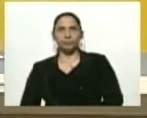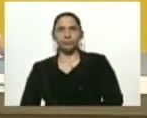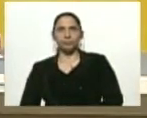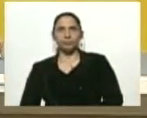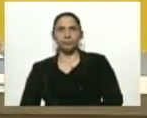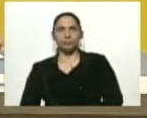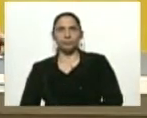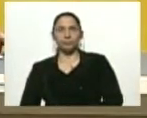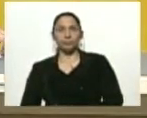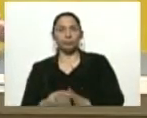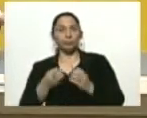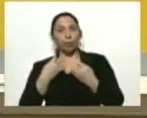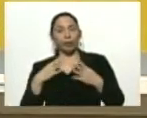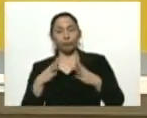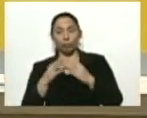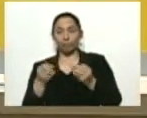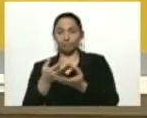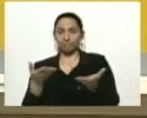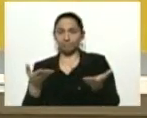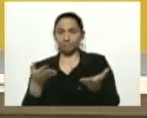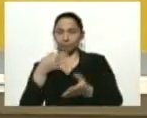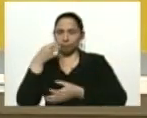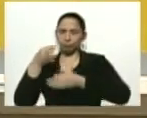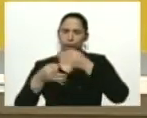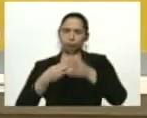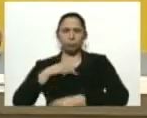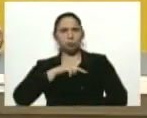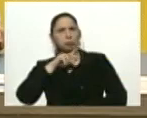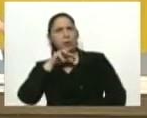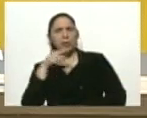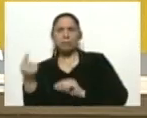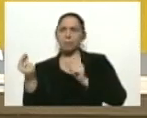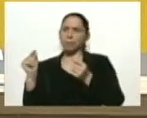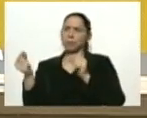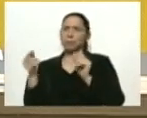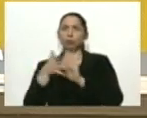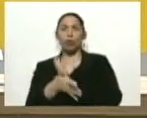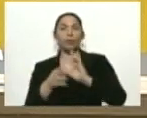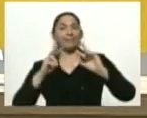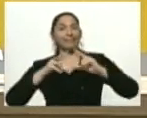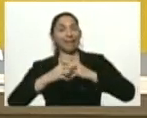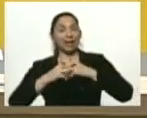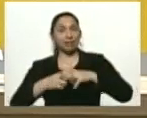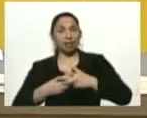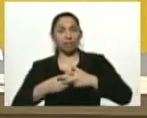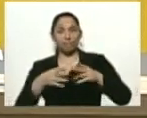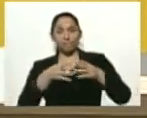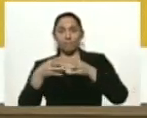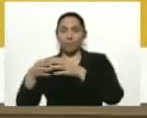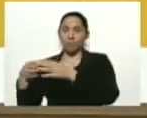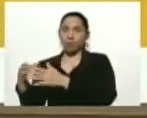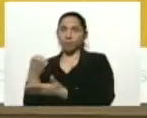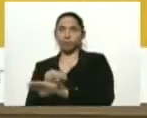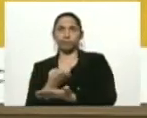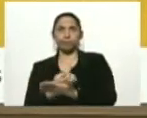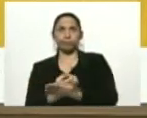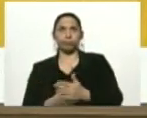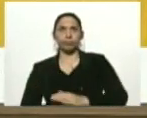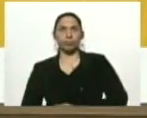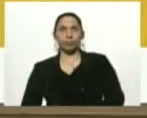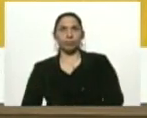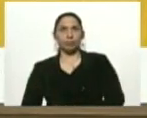Bueno, de todo esto estuvimos hablando justamente en el taller con los sectores económicos que